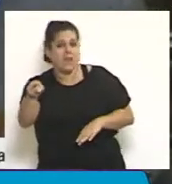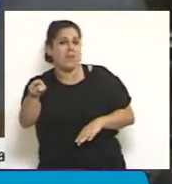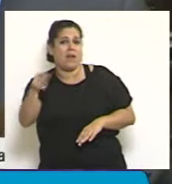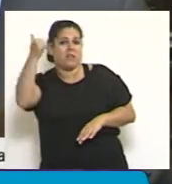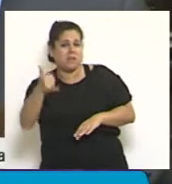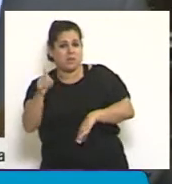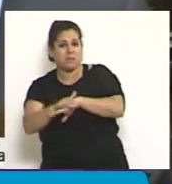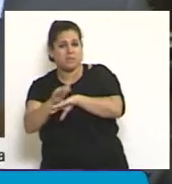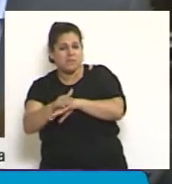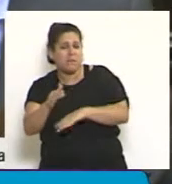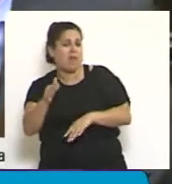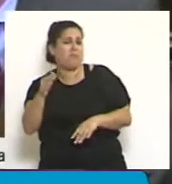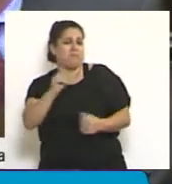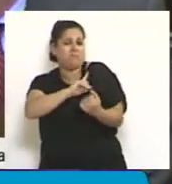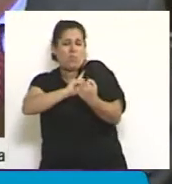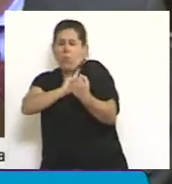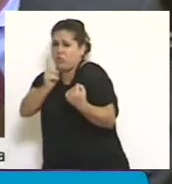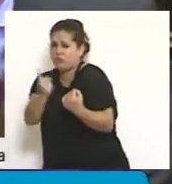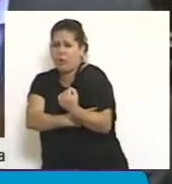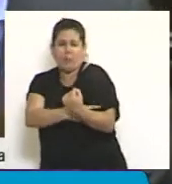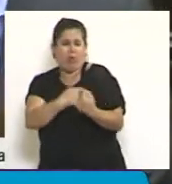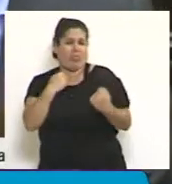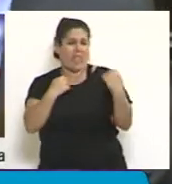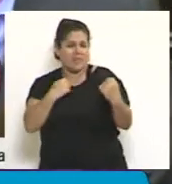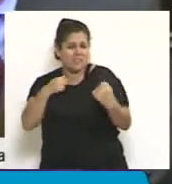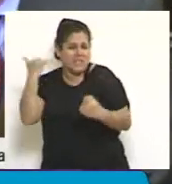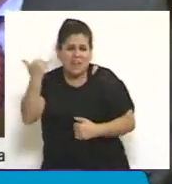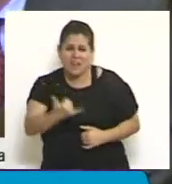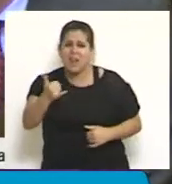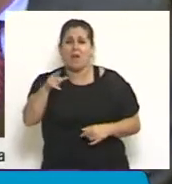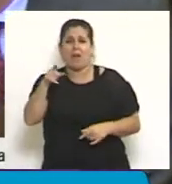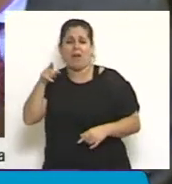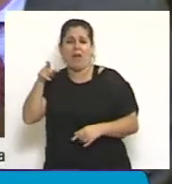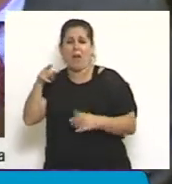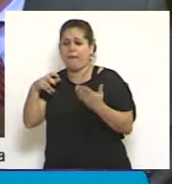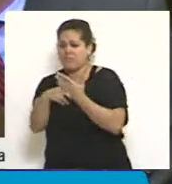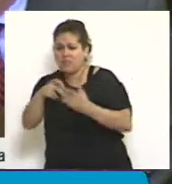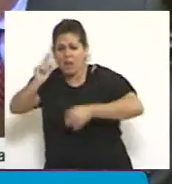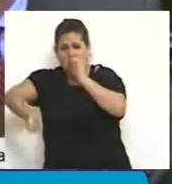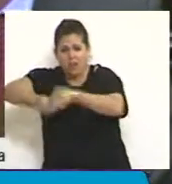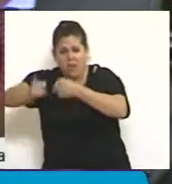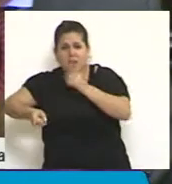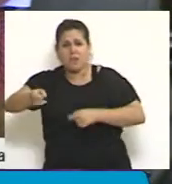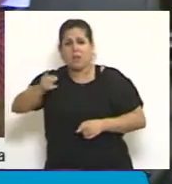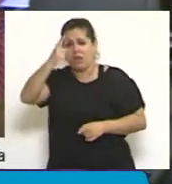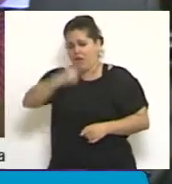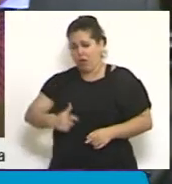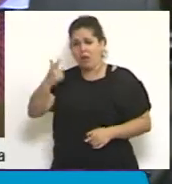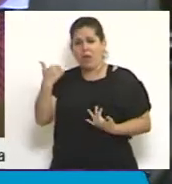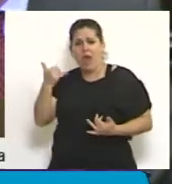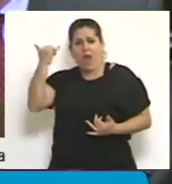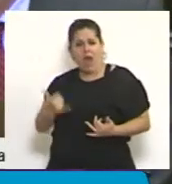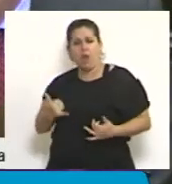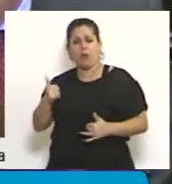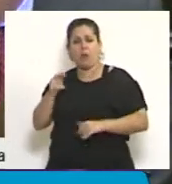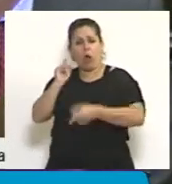cantidad de poder a través de sus fiscales, donde va a poder ordenarle clarísimamente